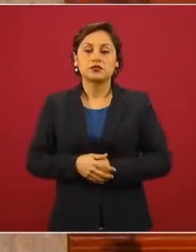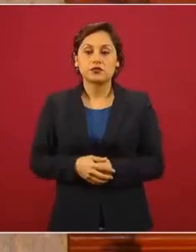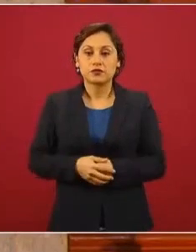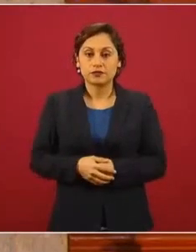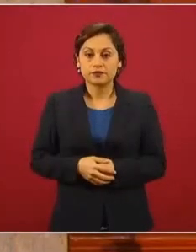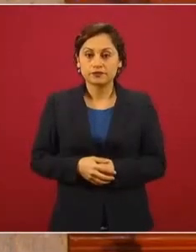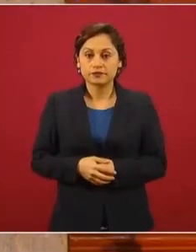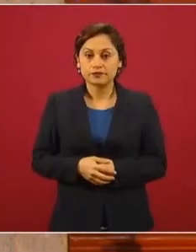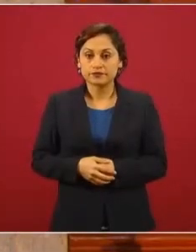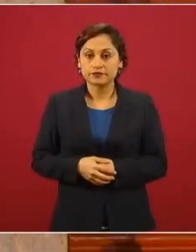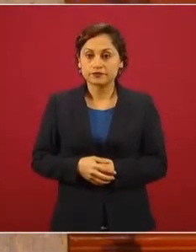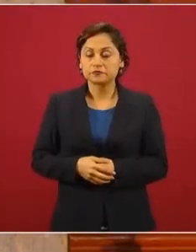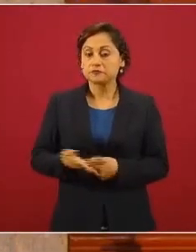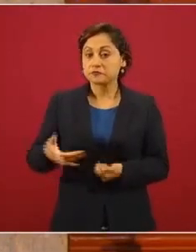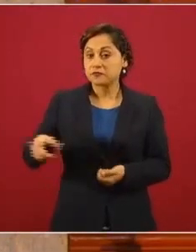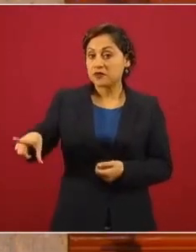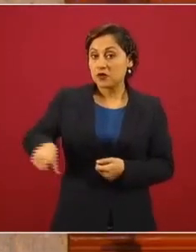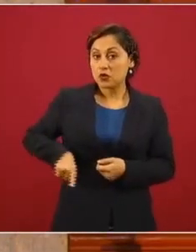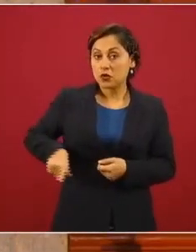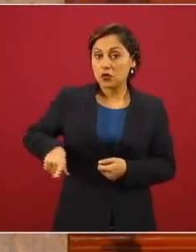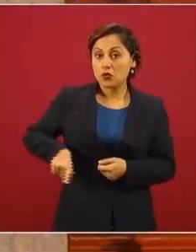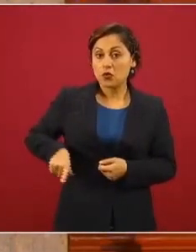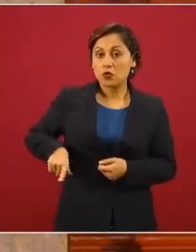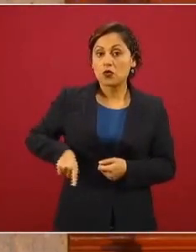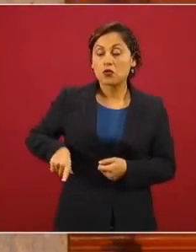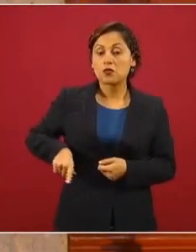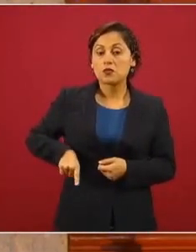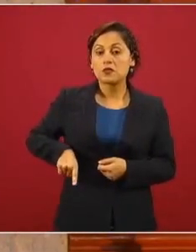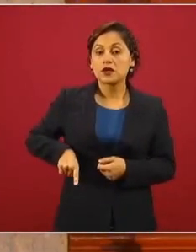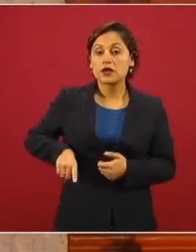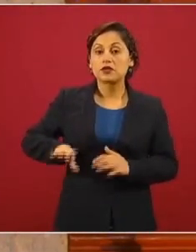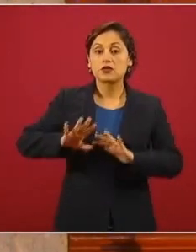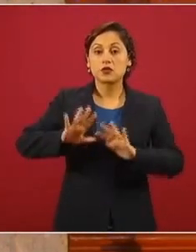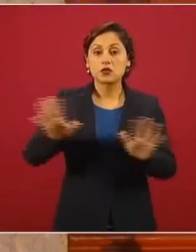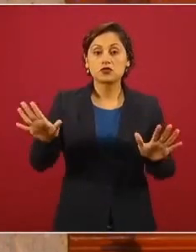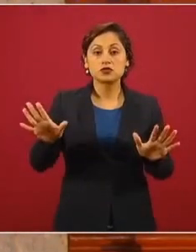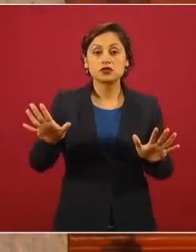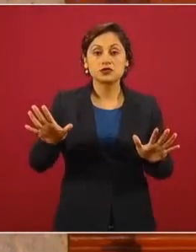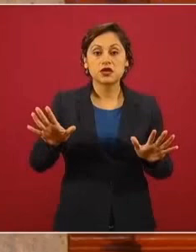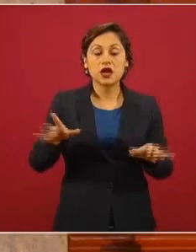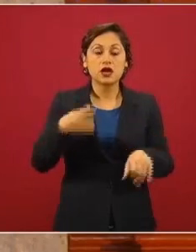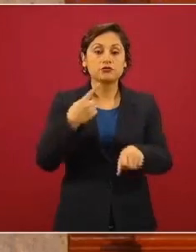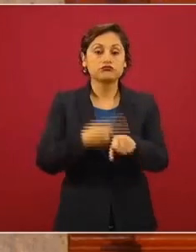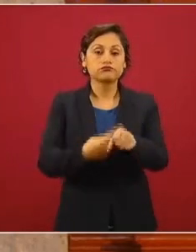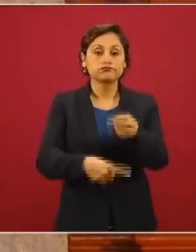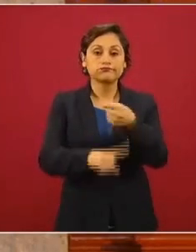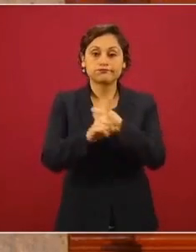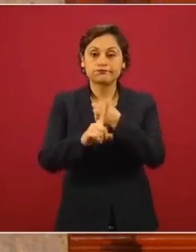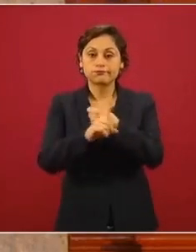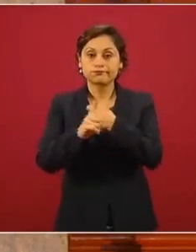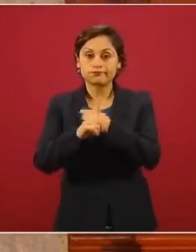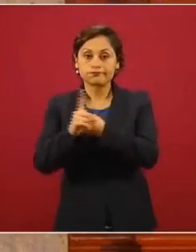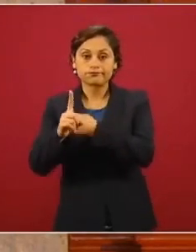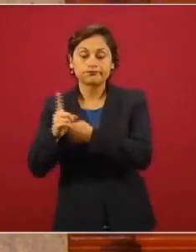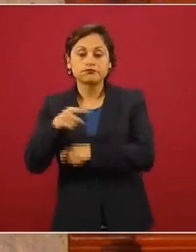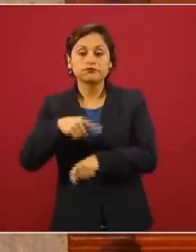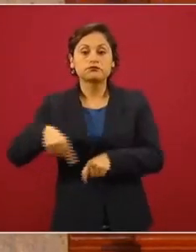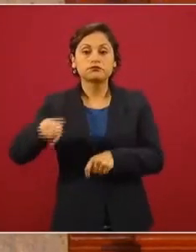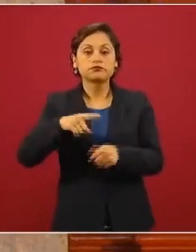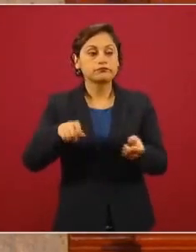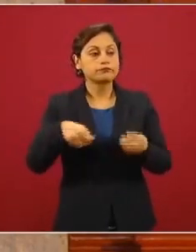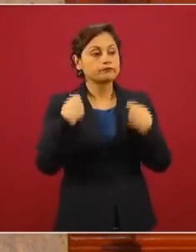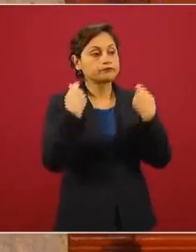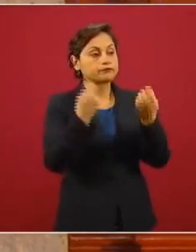El gobierno ha logrado mitigar el impacto económico de la crisis sanitaria del coronavirus, regalando grandes cantidades de dinero al